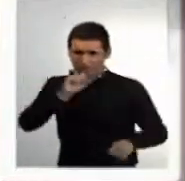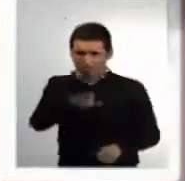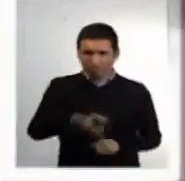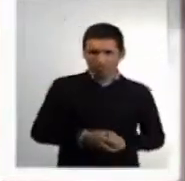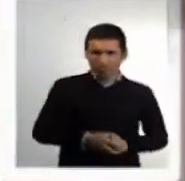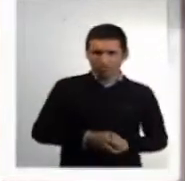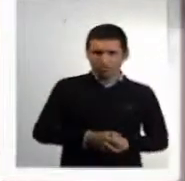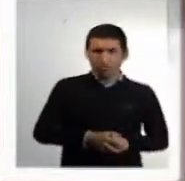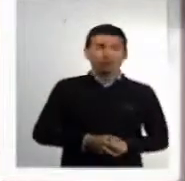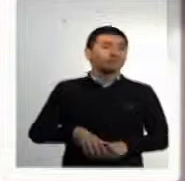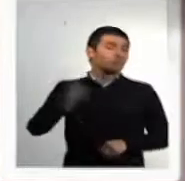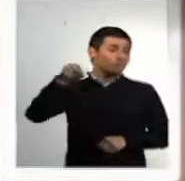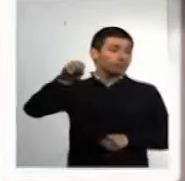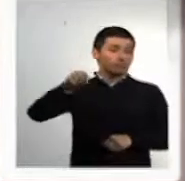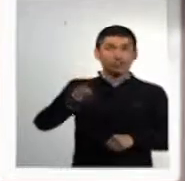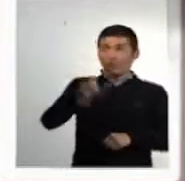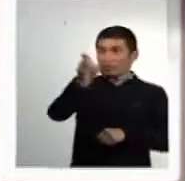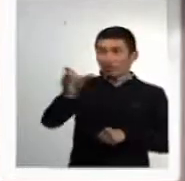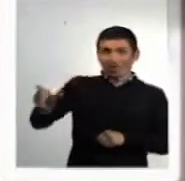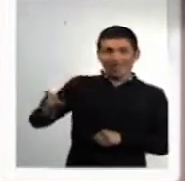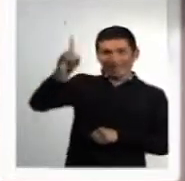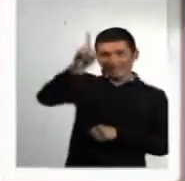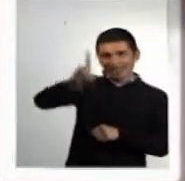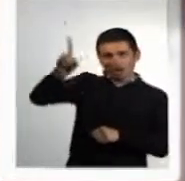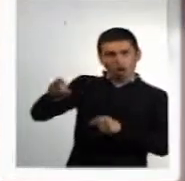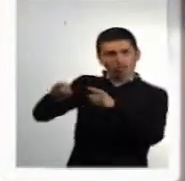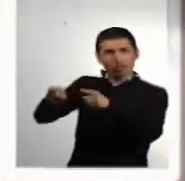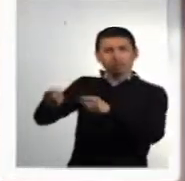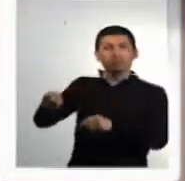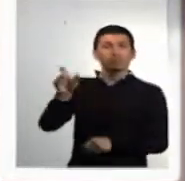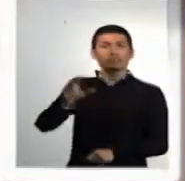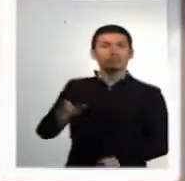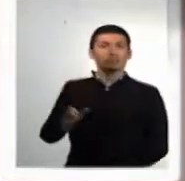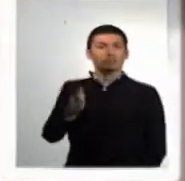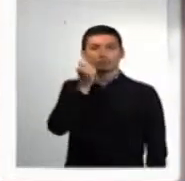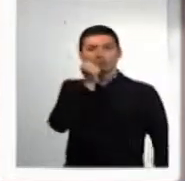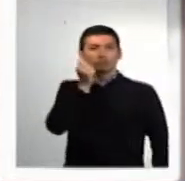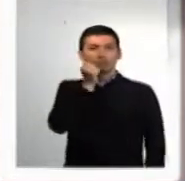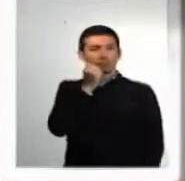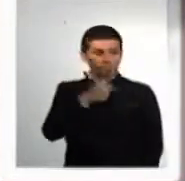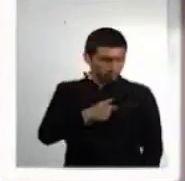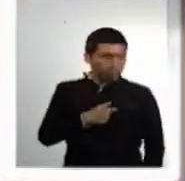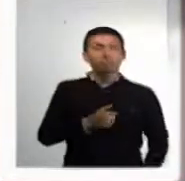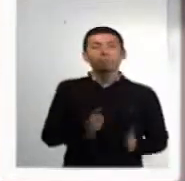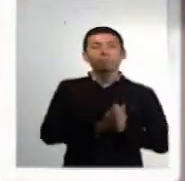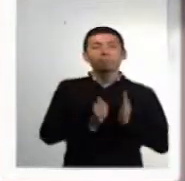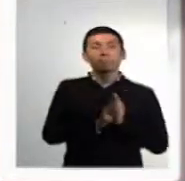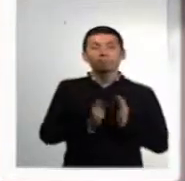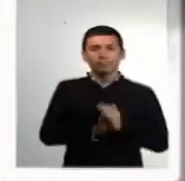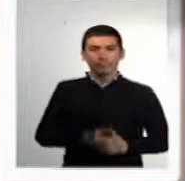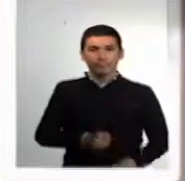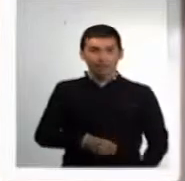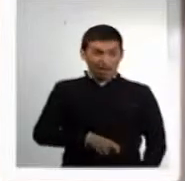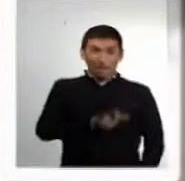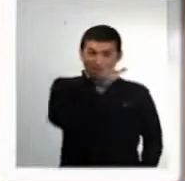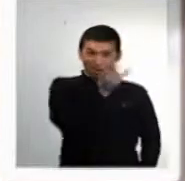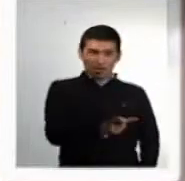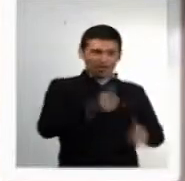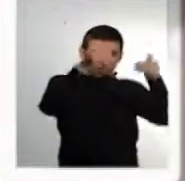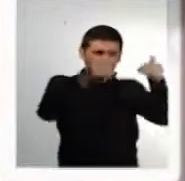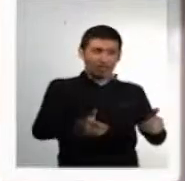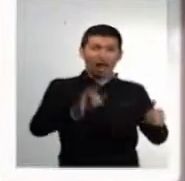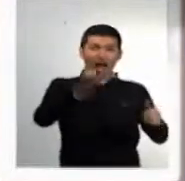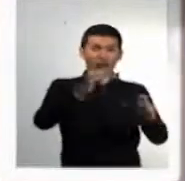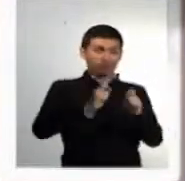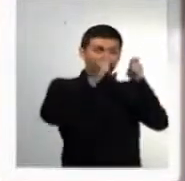digamos que los que toman las decisiones aún todavía son personas muy insensibles que para que una persona con discapacidad pueda